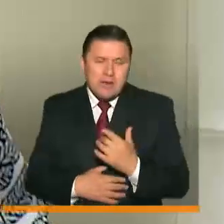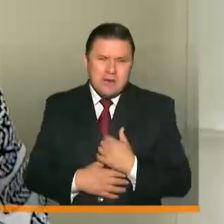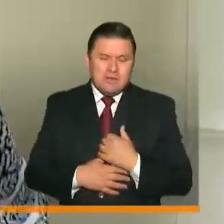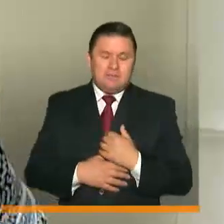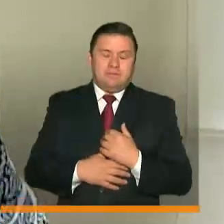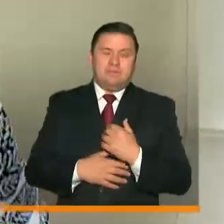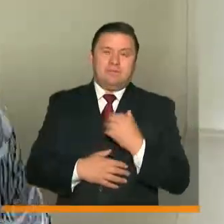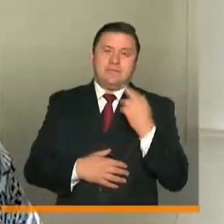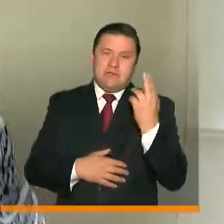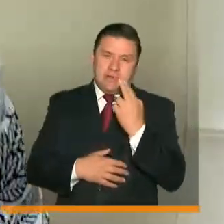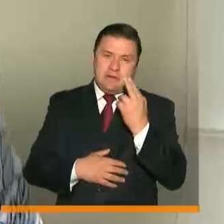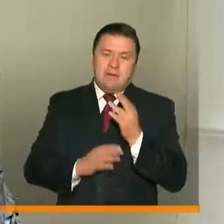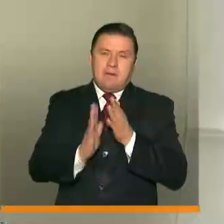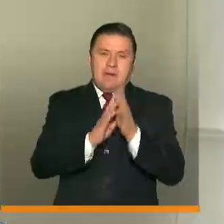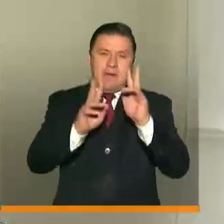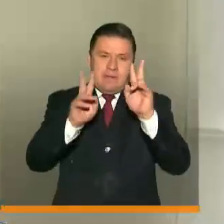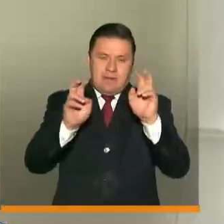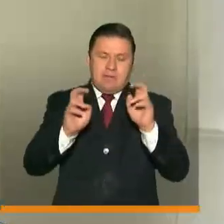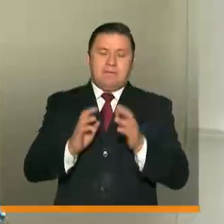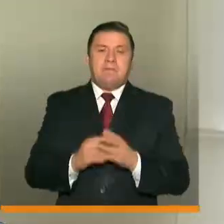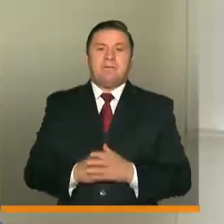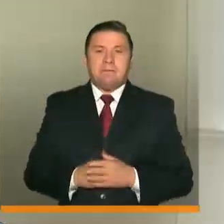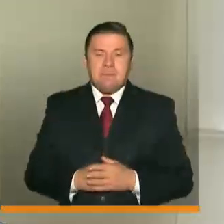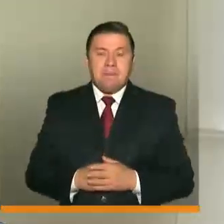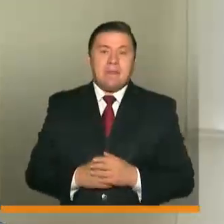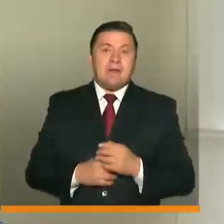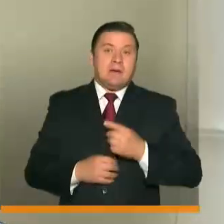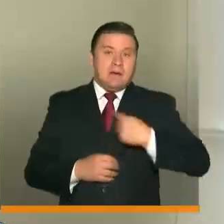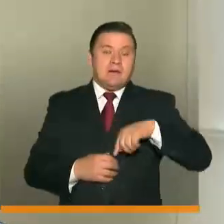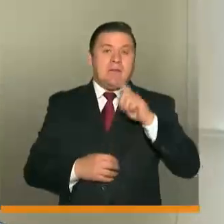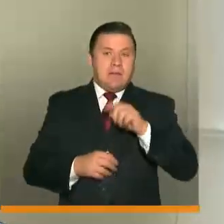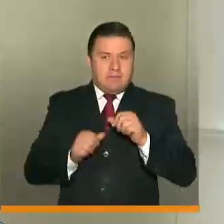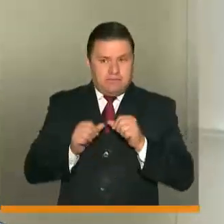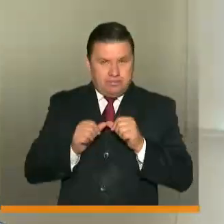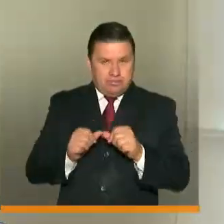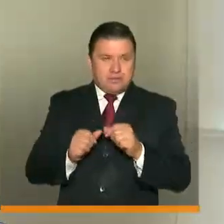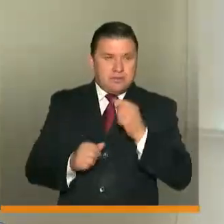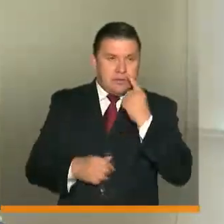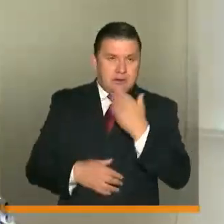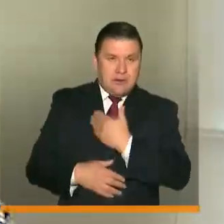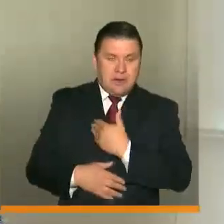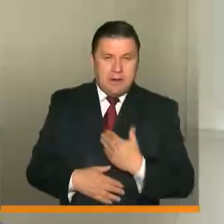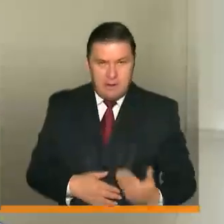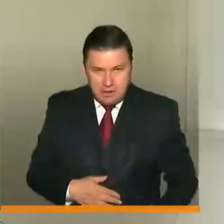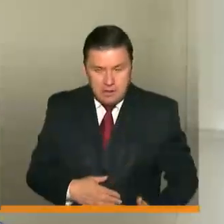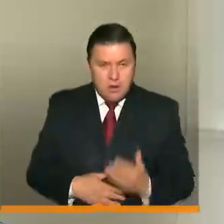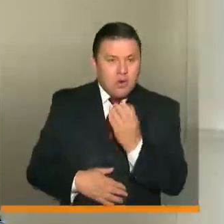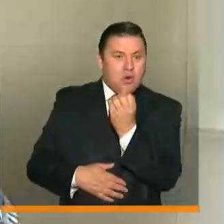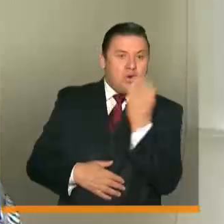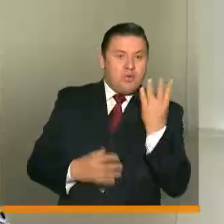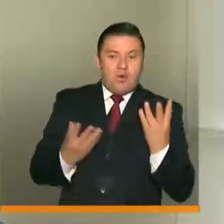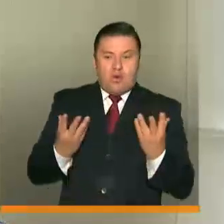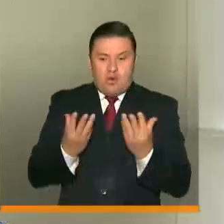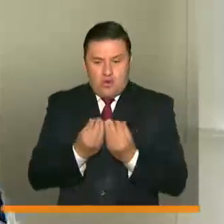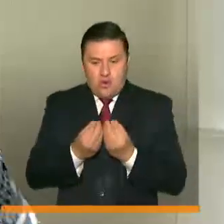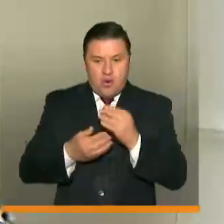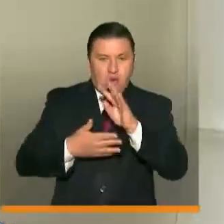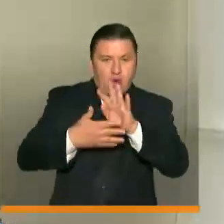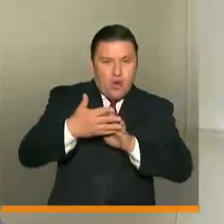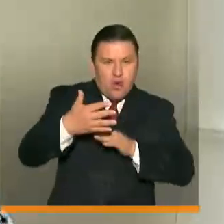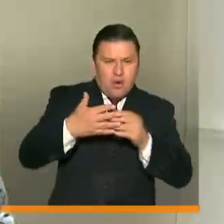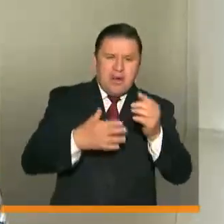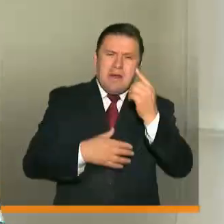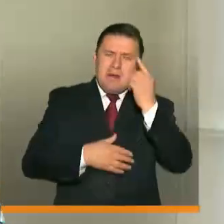me van a oír repetir este término frecuentemente. Y es porque tenemos que mantener, como dijo el señor presidente, el número de grupos, horarios.